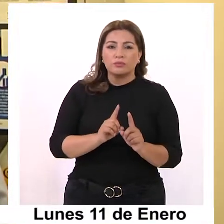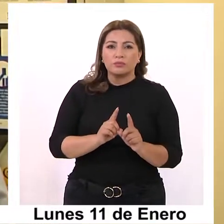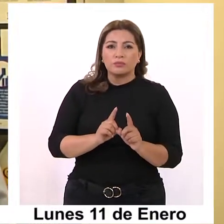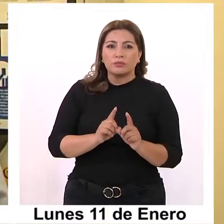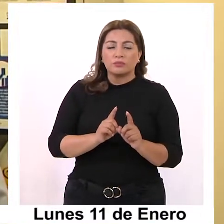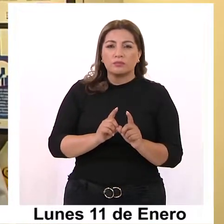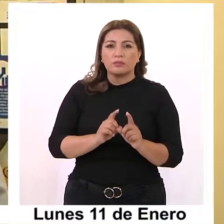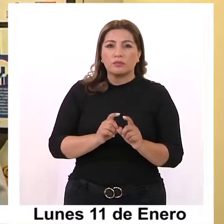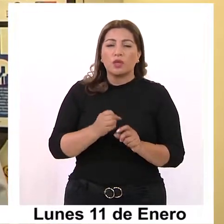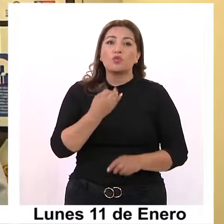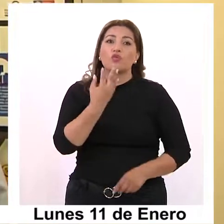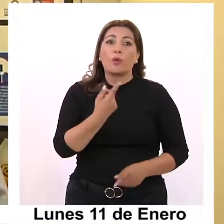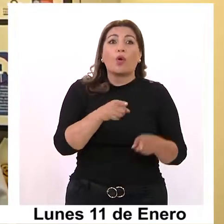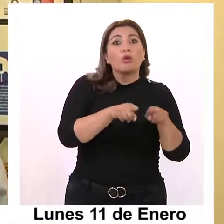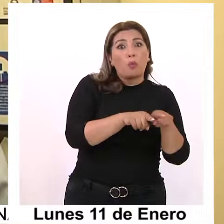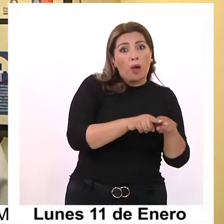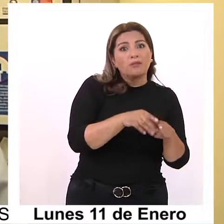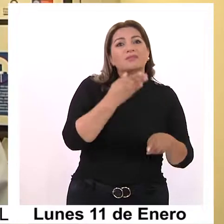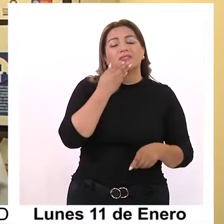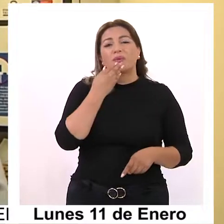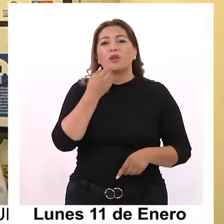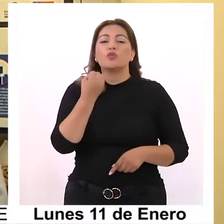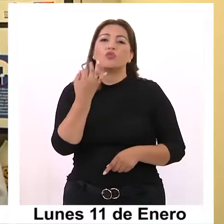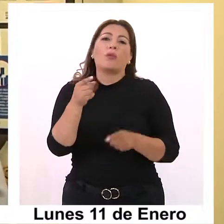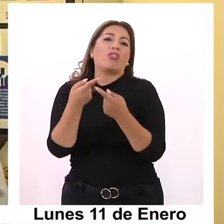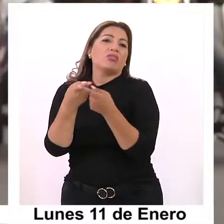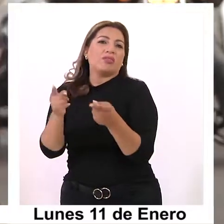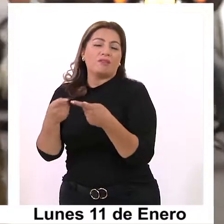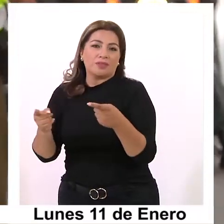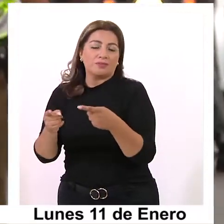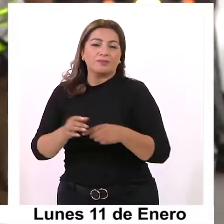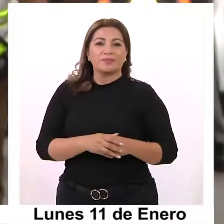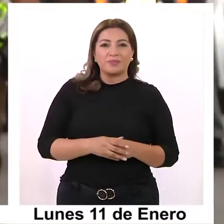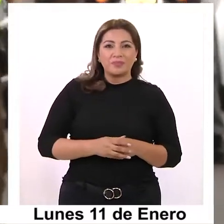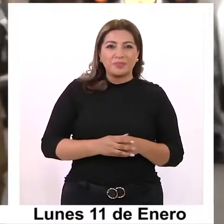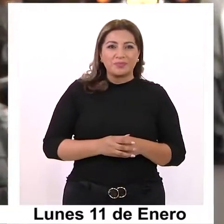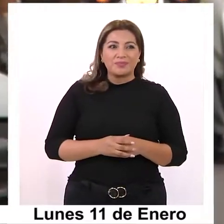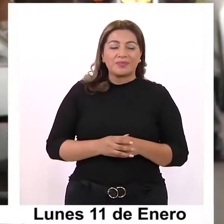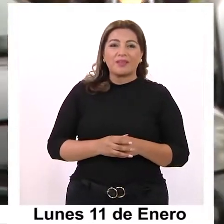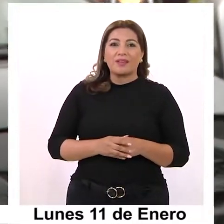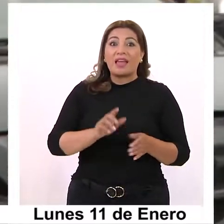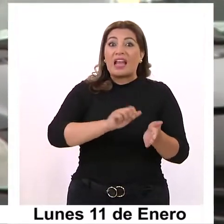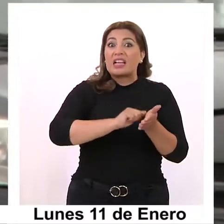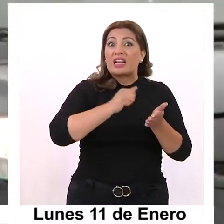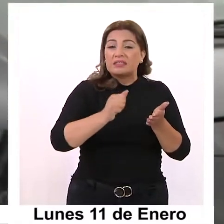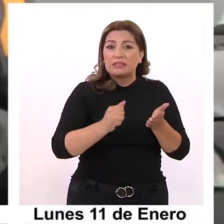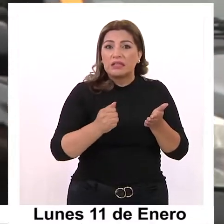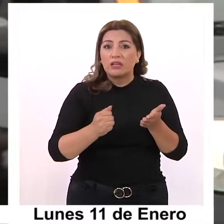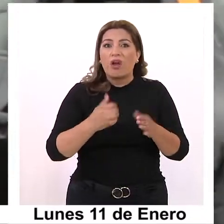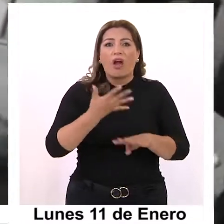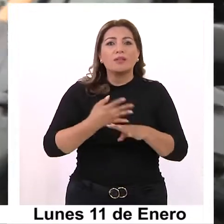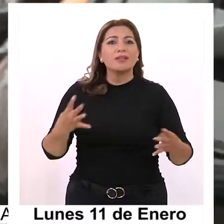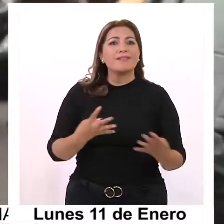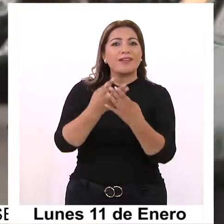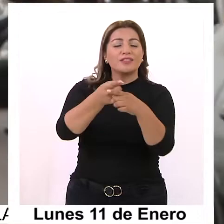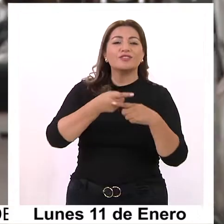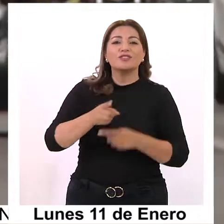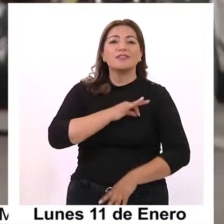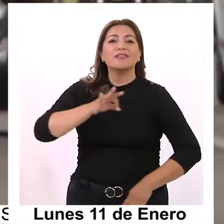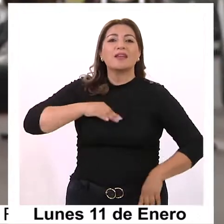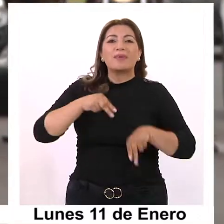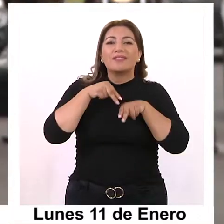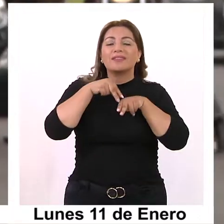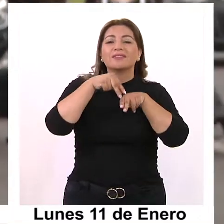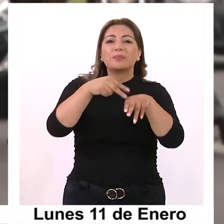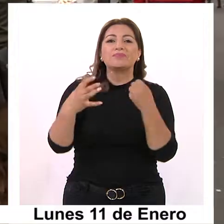dígito final par o impar, según lo que indica el calendario. Calendario que se encuentra disponible en las redes sociales de la Ceremi de